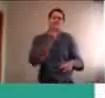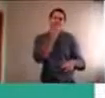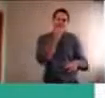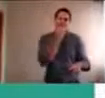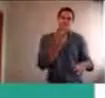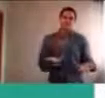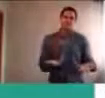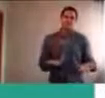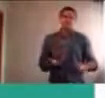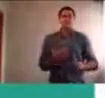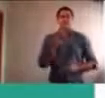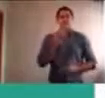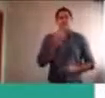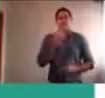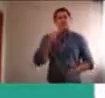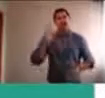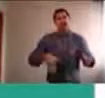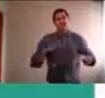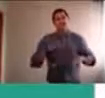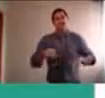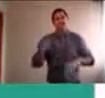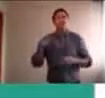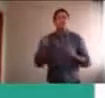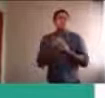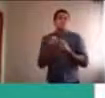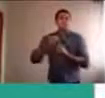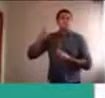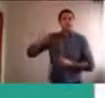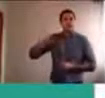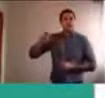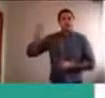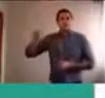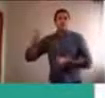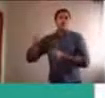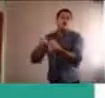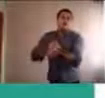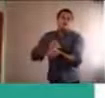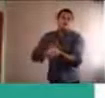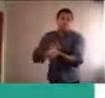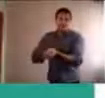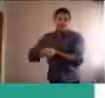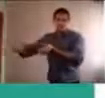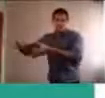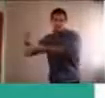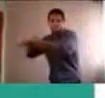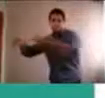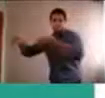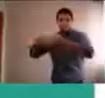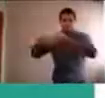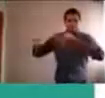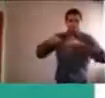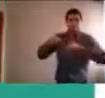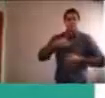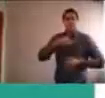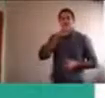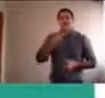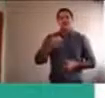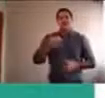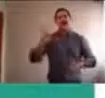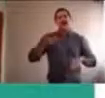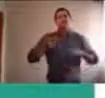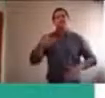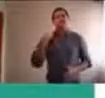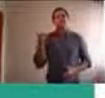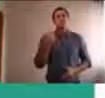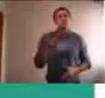escuchamos muchos, a muchos padres y a muchas familias, es que tienen la posibilidad de algo que siempre soñamos como padres.